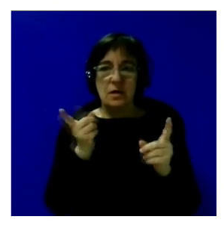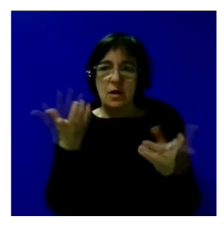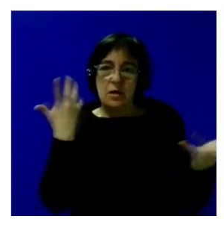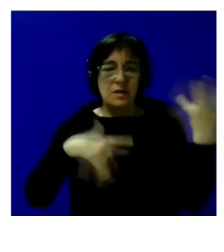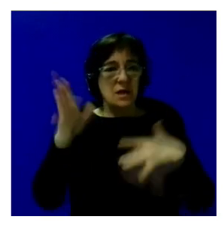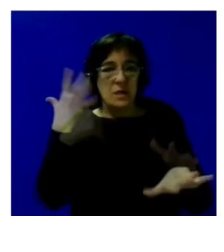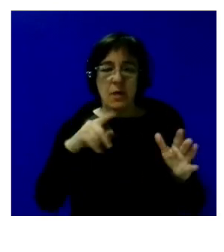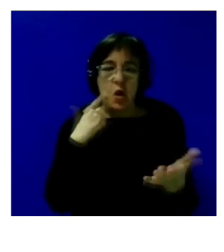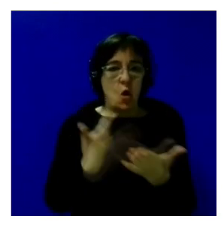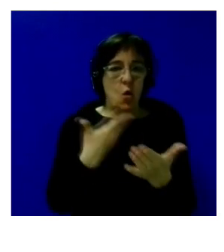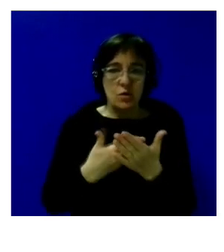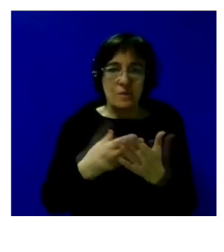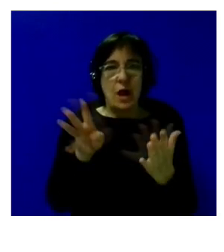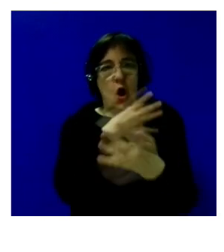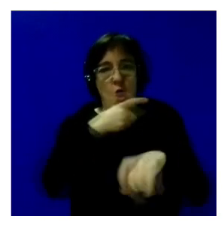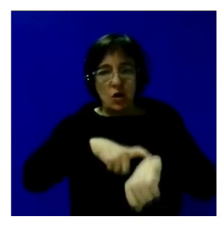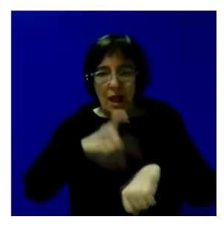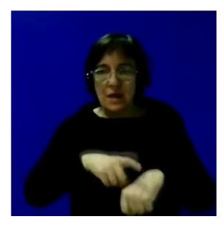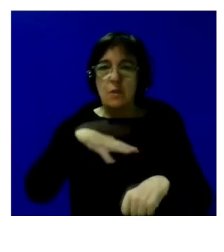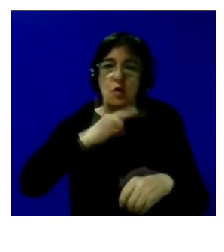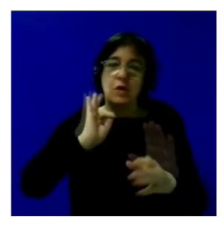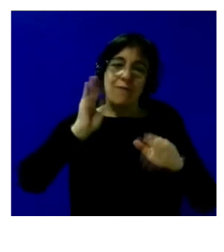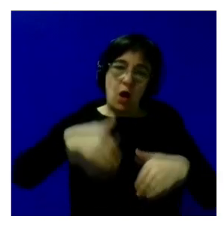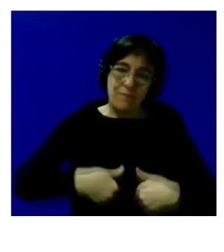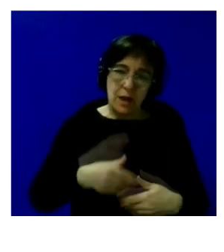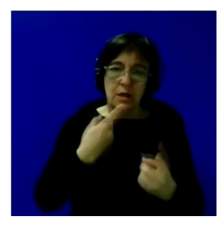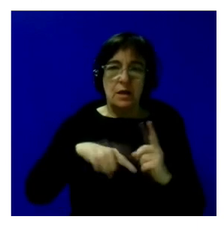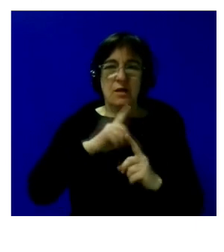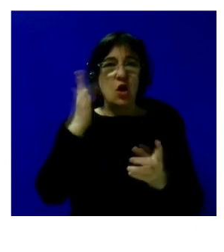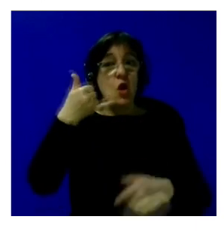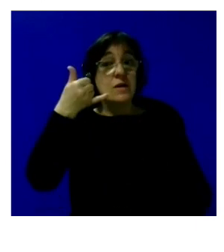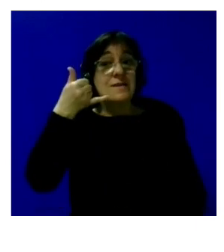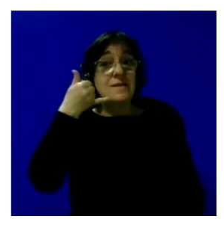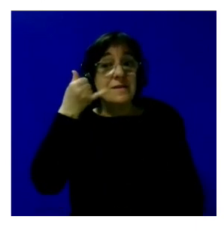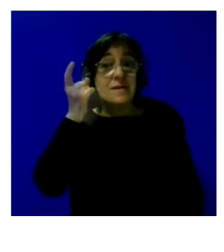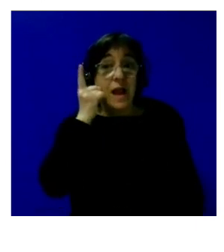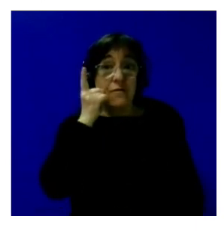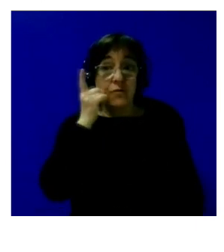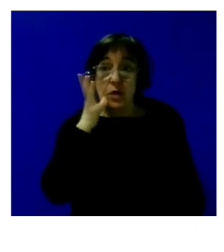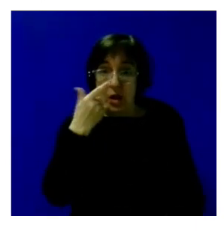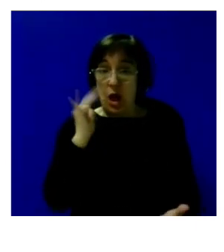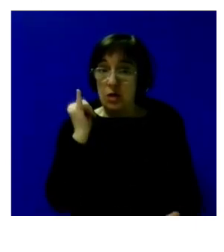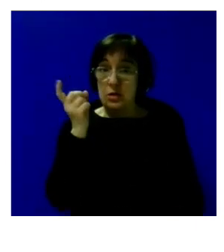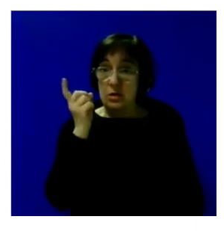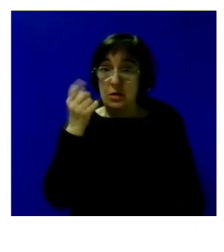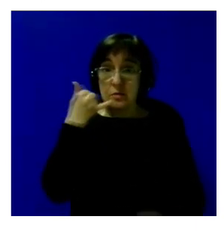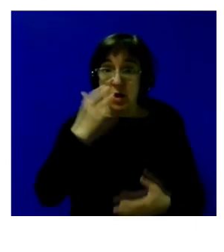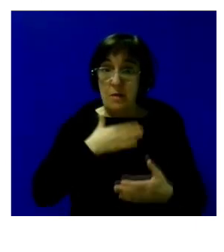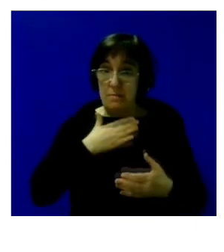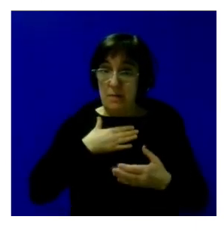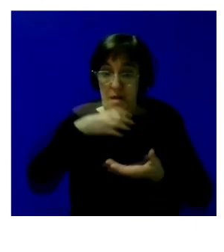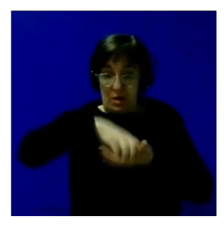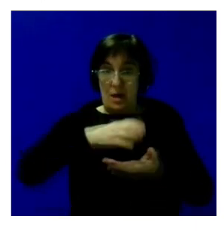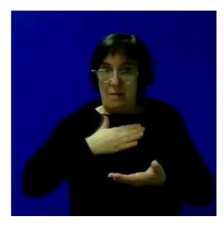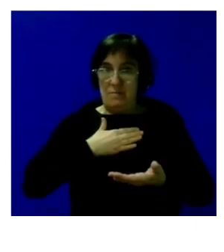justificar sus horarios justificar porque tenía que volver justificar porque no tenía teléfono porque ahora tienen teléfono en mi CIS por lo menos